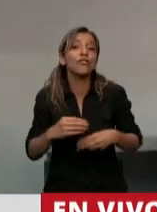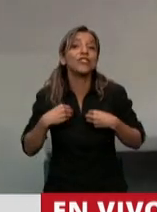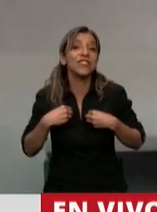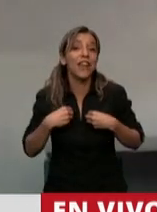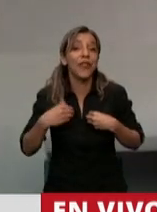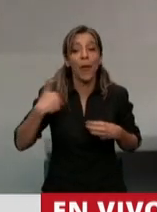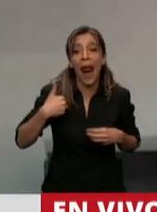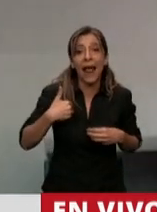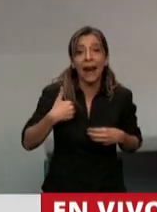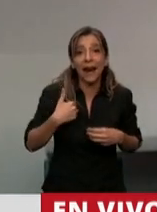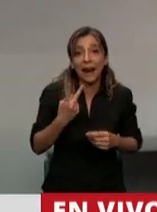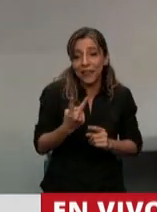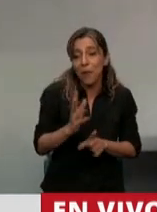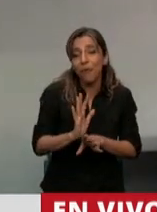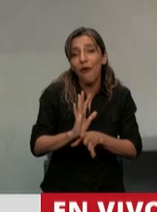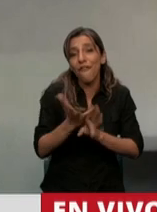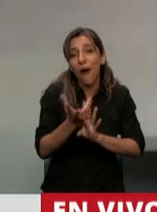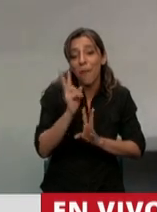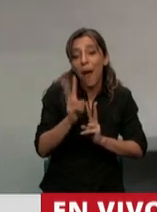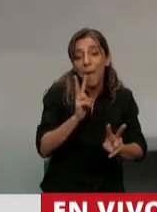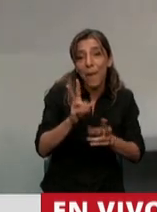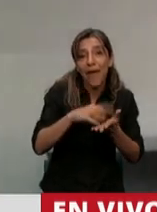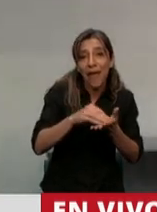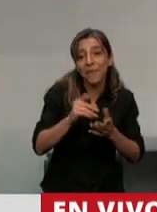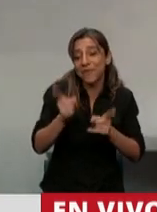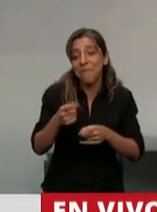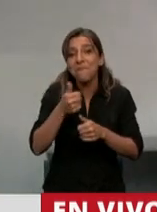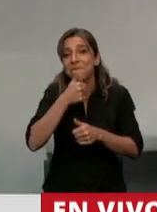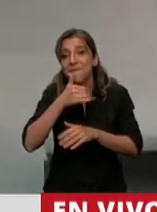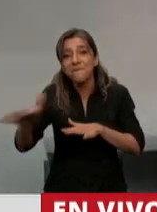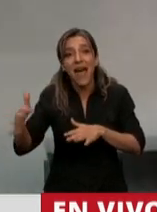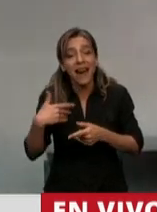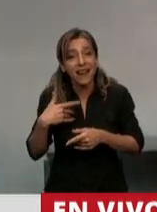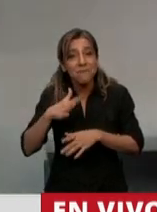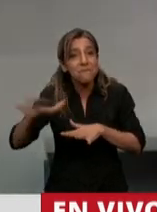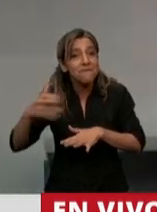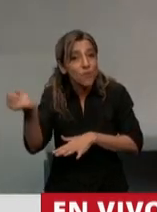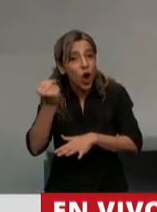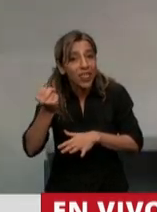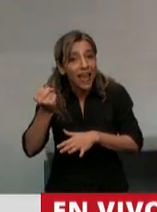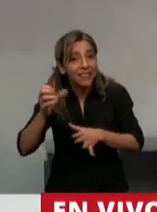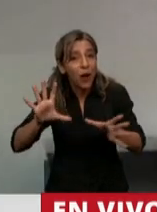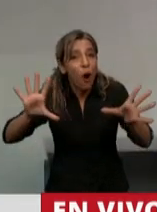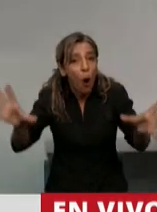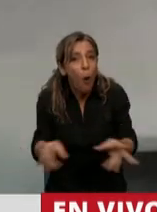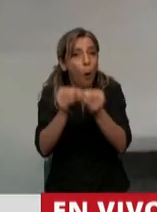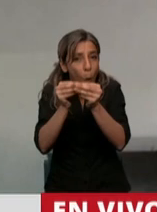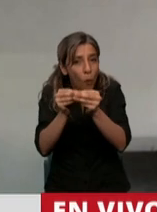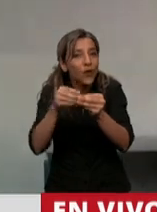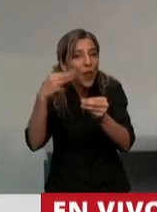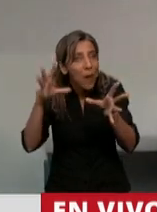hagamos de ese recurso un recurso verdaderamente estratégico. Hablamos de soberanía alimentaria,